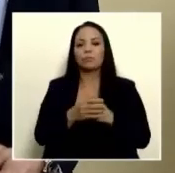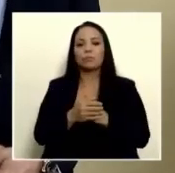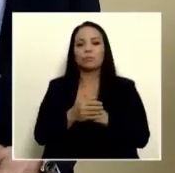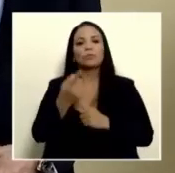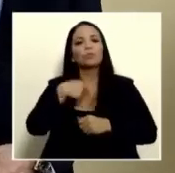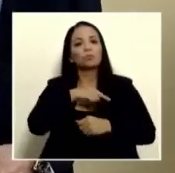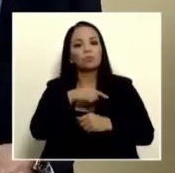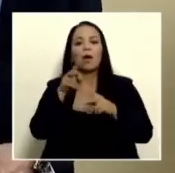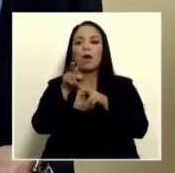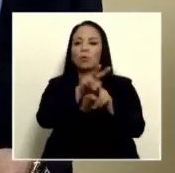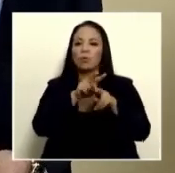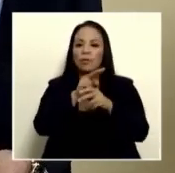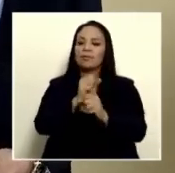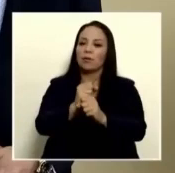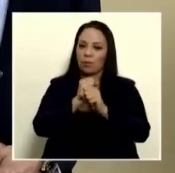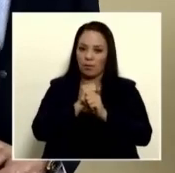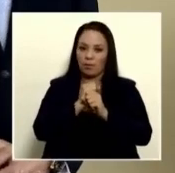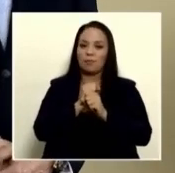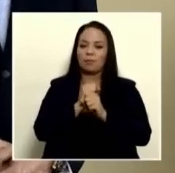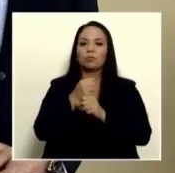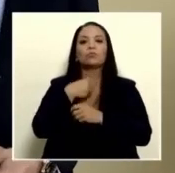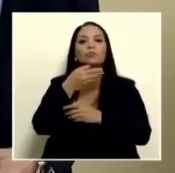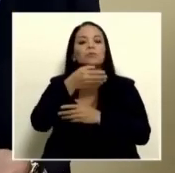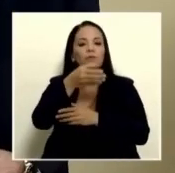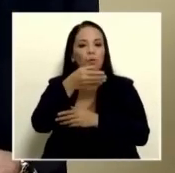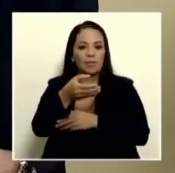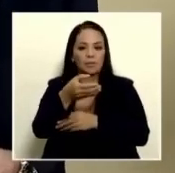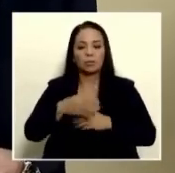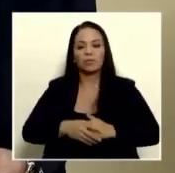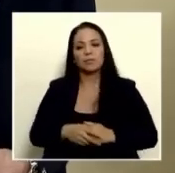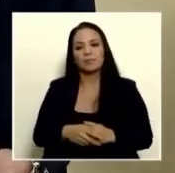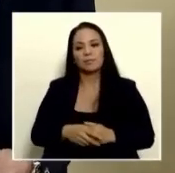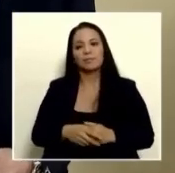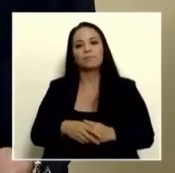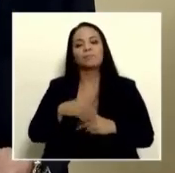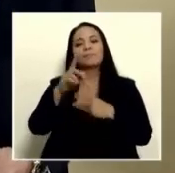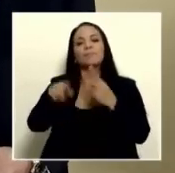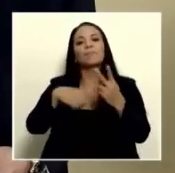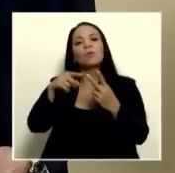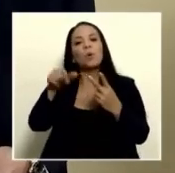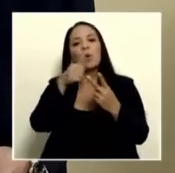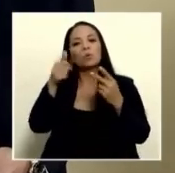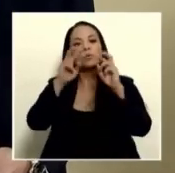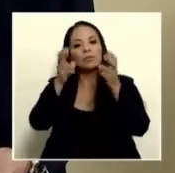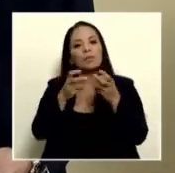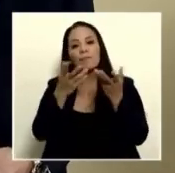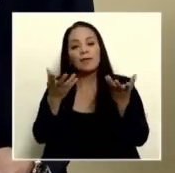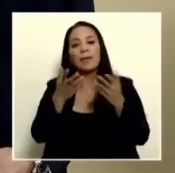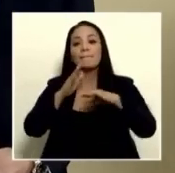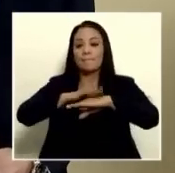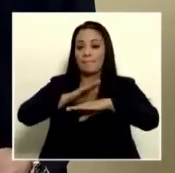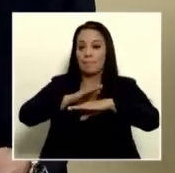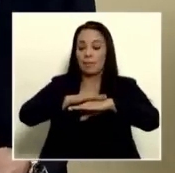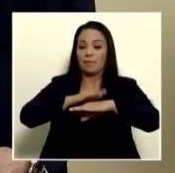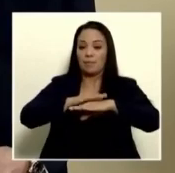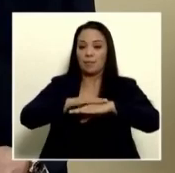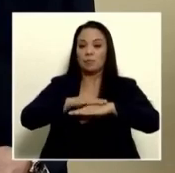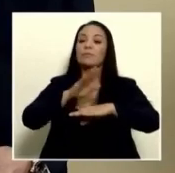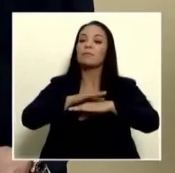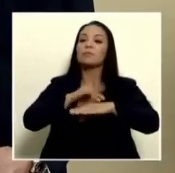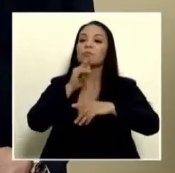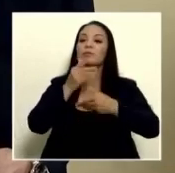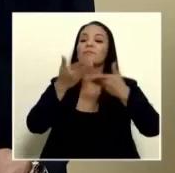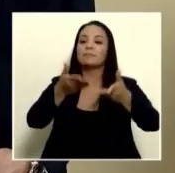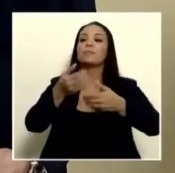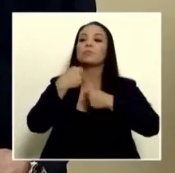auditoría de seguridad y giramos recomendaciones hay otro ámbito en el tema de los permisos los permisos los da la